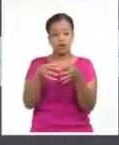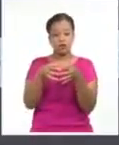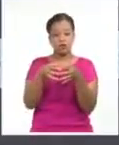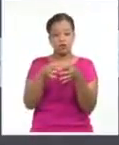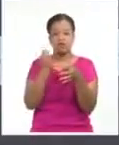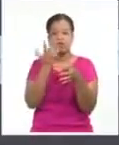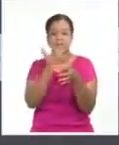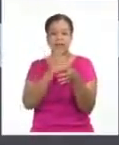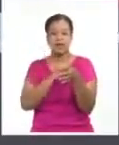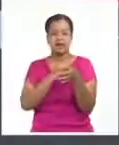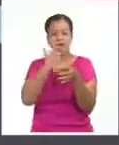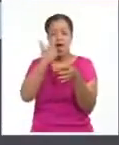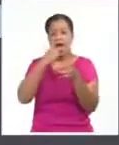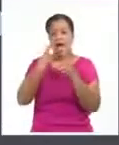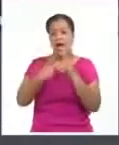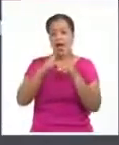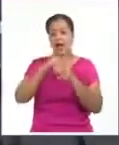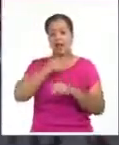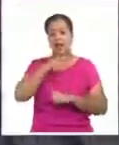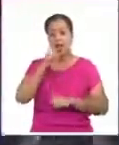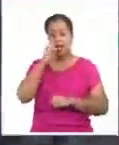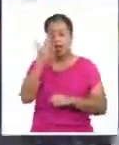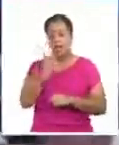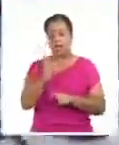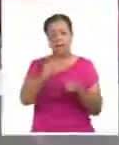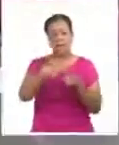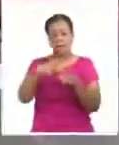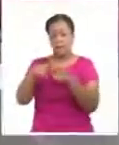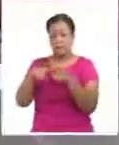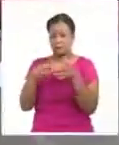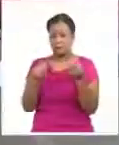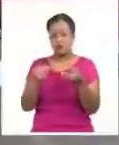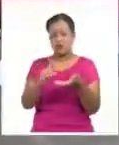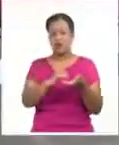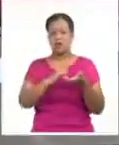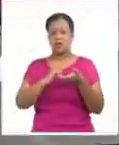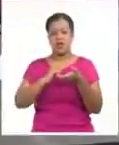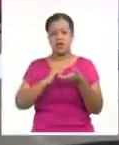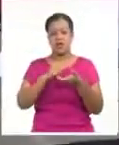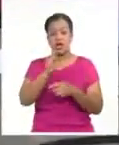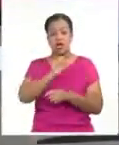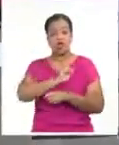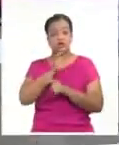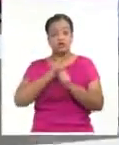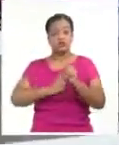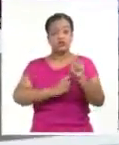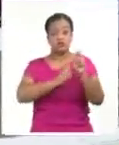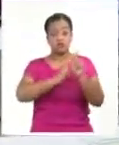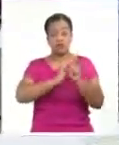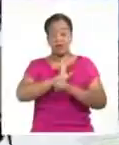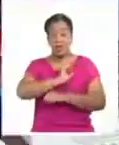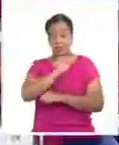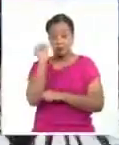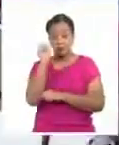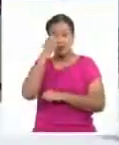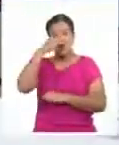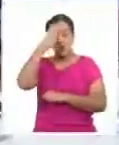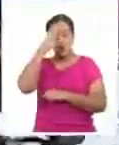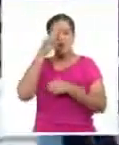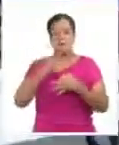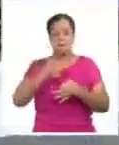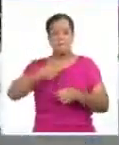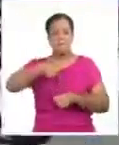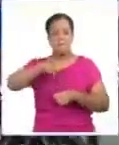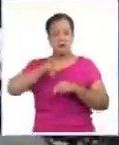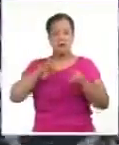por Ailena Quevedo, Claudia Baró, Yudel Misdomínguez y Marlis Mejías. Con el triunfo, Cuba aseguró el boleto para los Juegos Centroamericanos y del